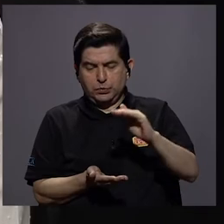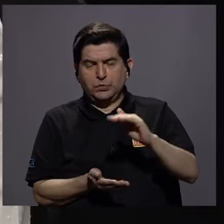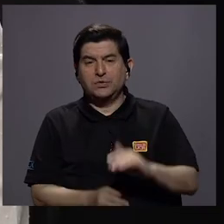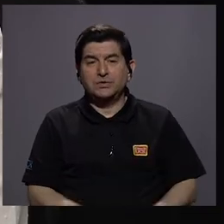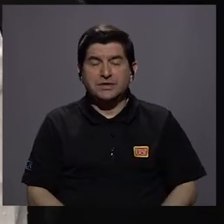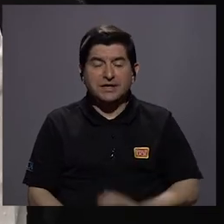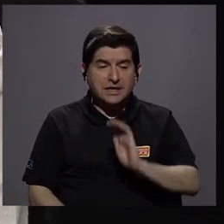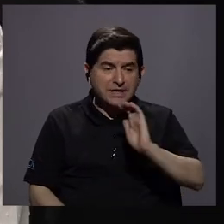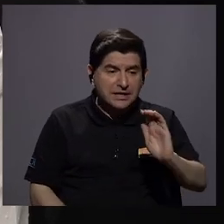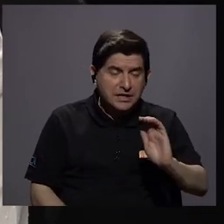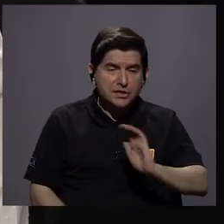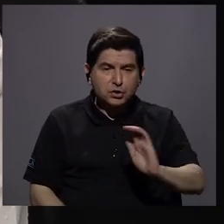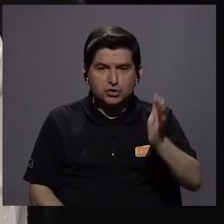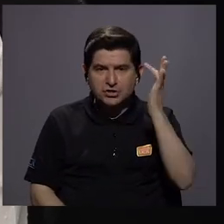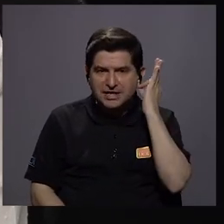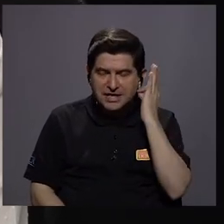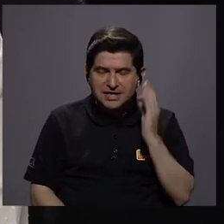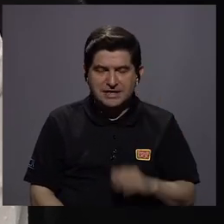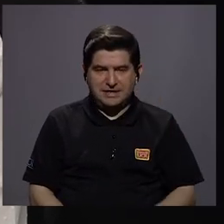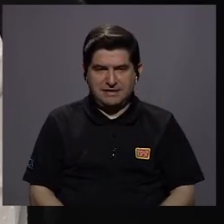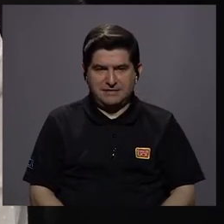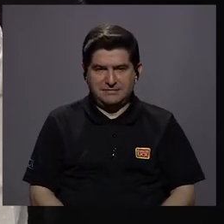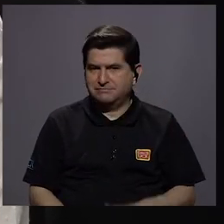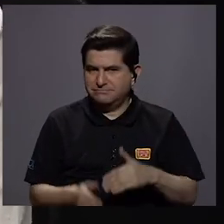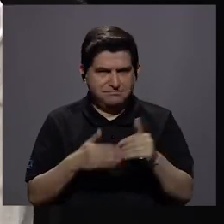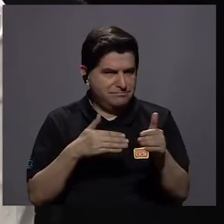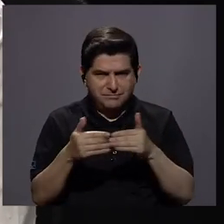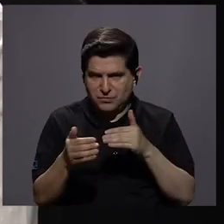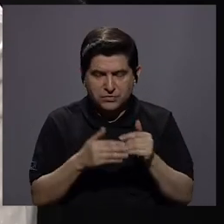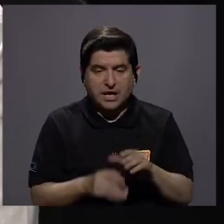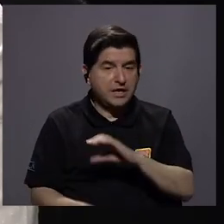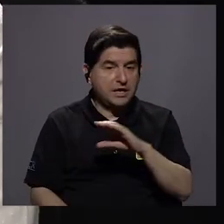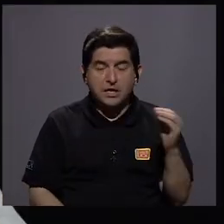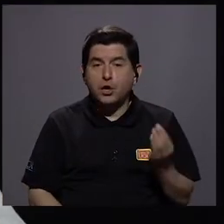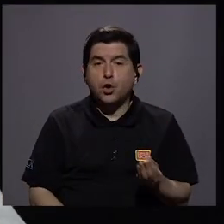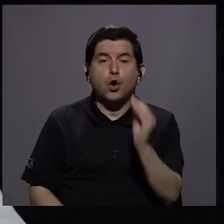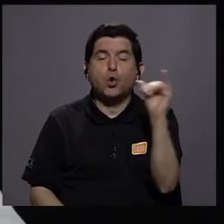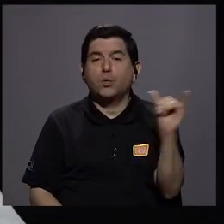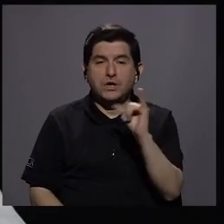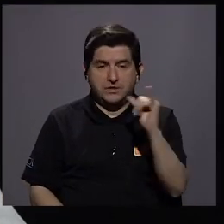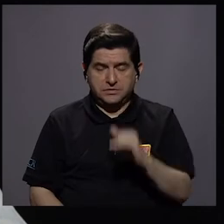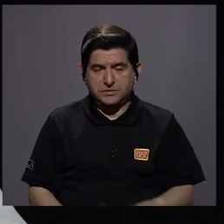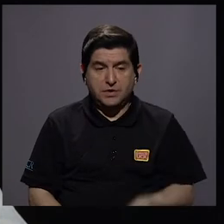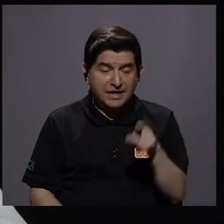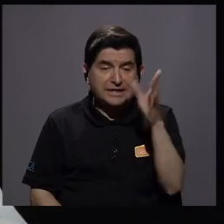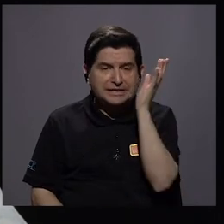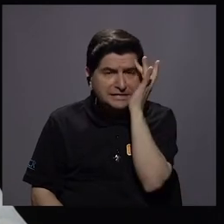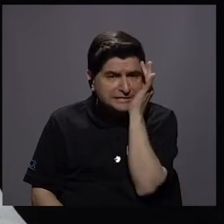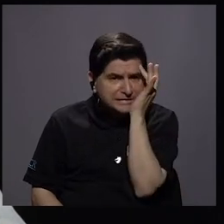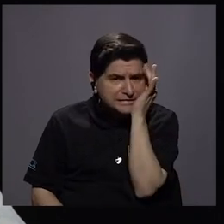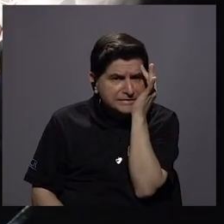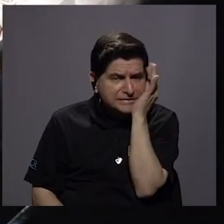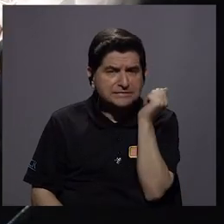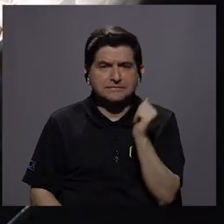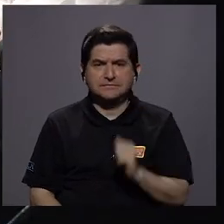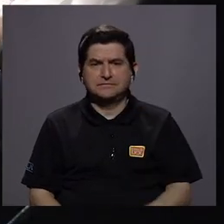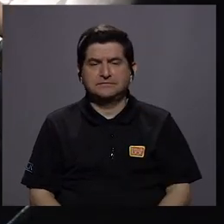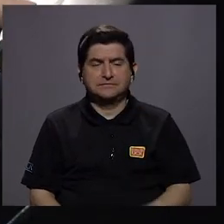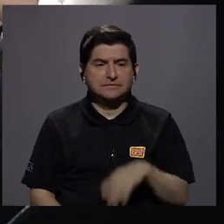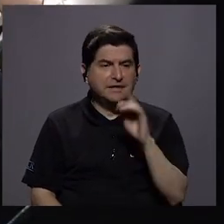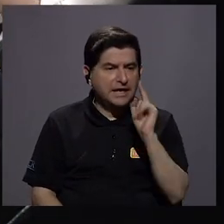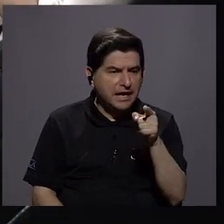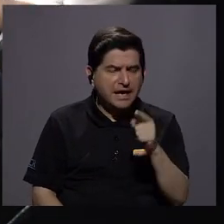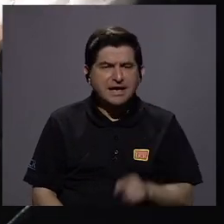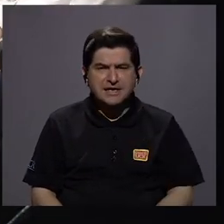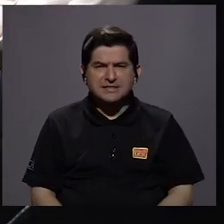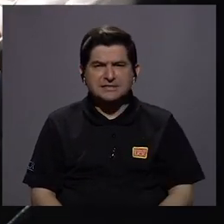niños o niñas o mujeres o hombres o adolescentes. Y eso preocupa mucho porque ese